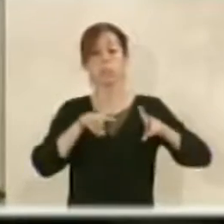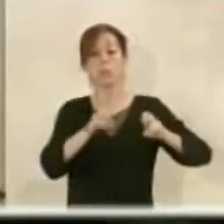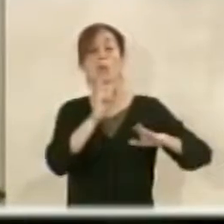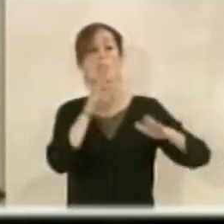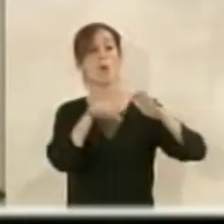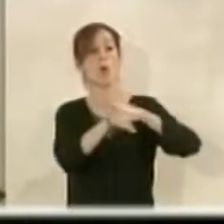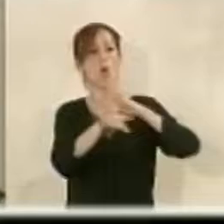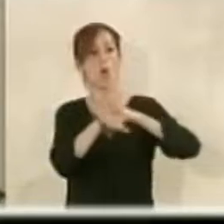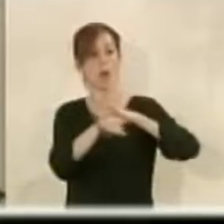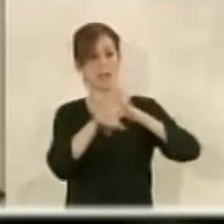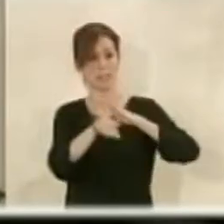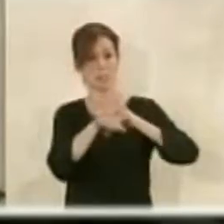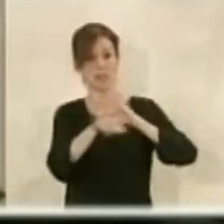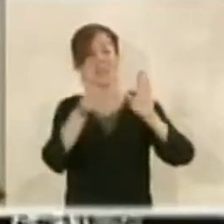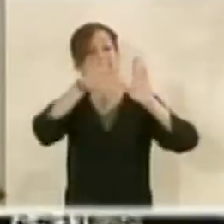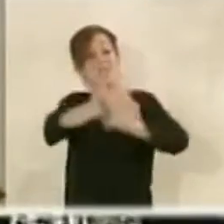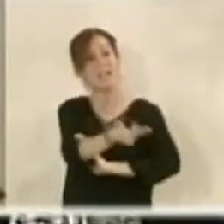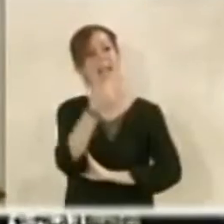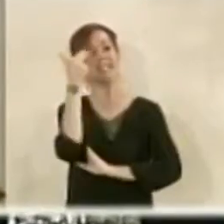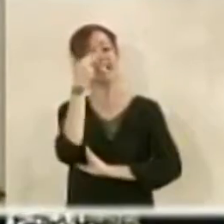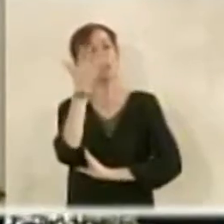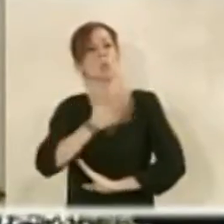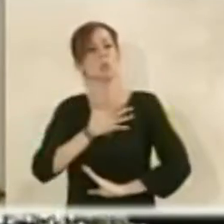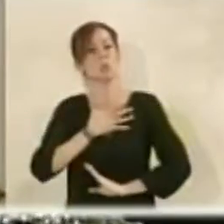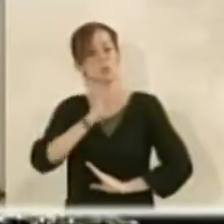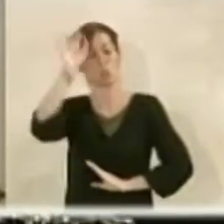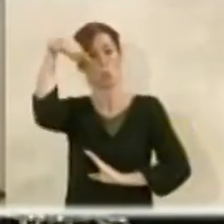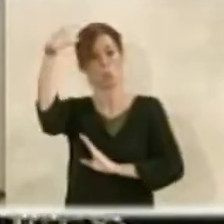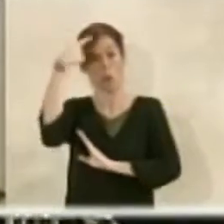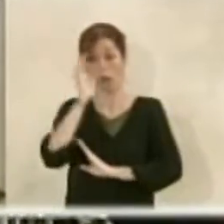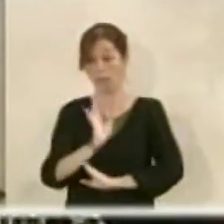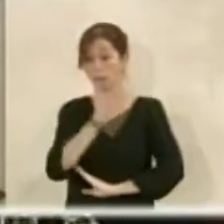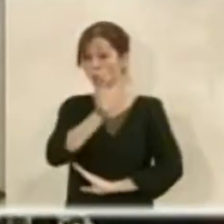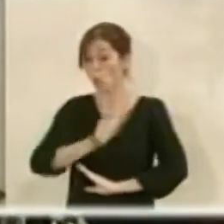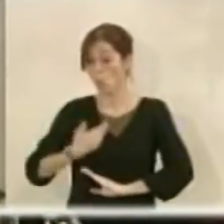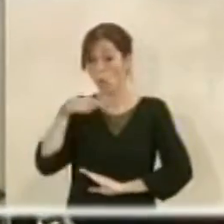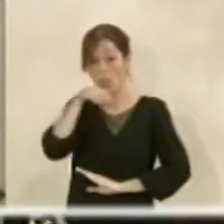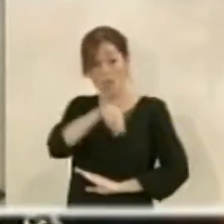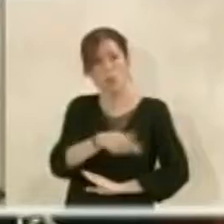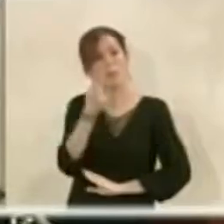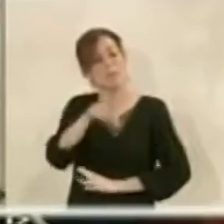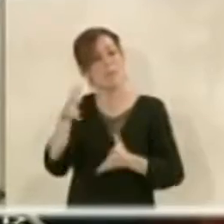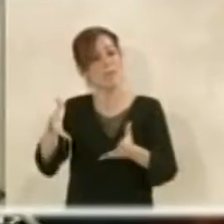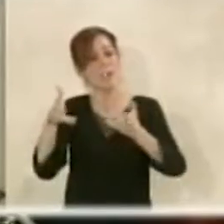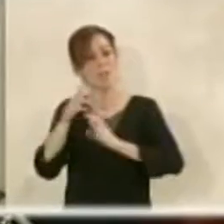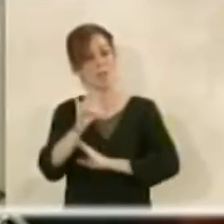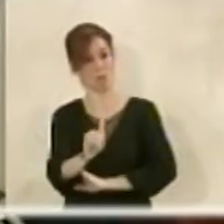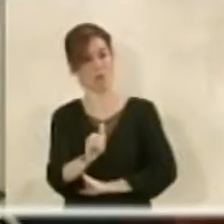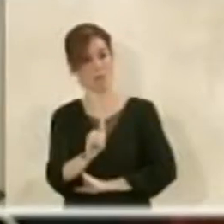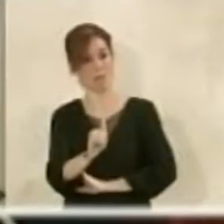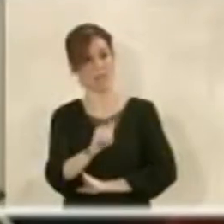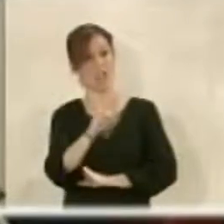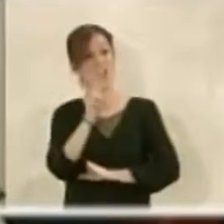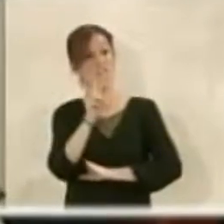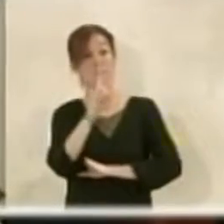trámite de declaración de interés cultural, como un BIC. Por lo tanto, el propietario también se va a beneficiar de aquello,